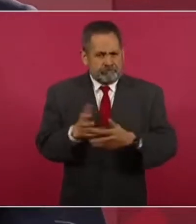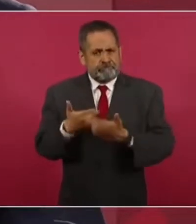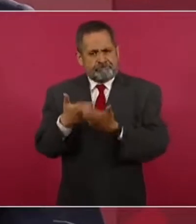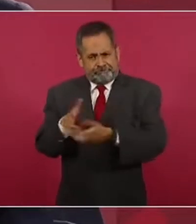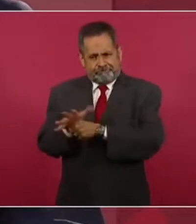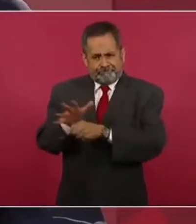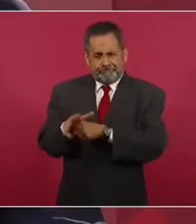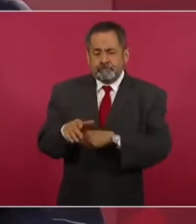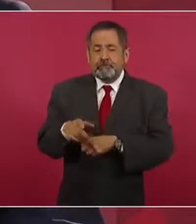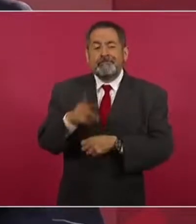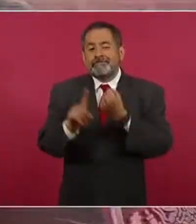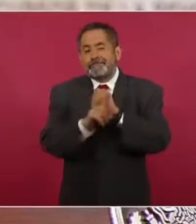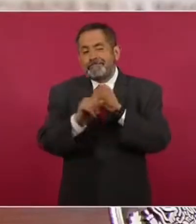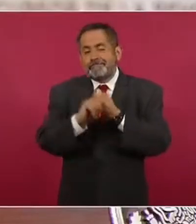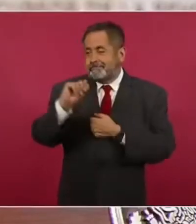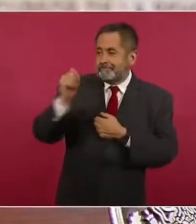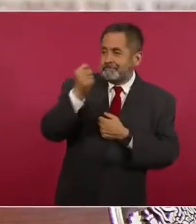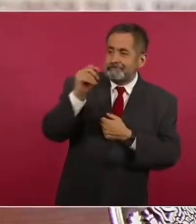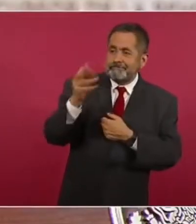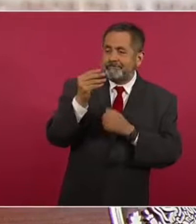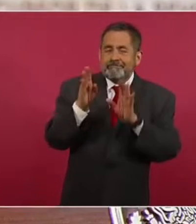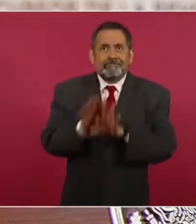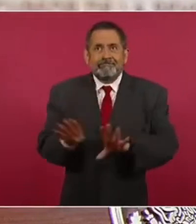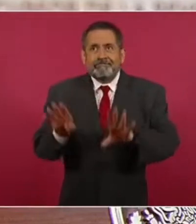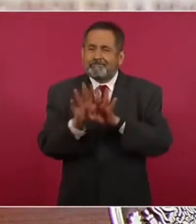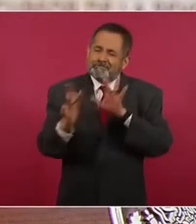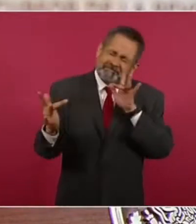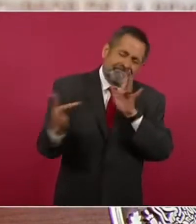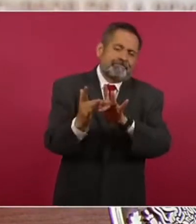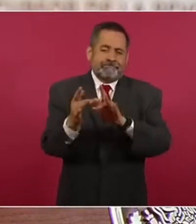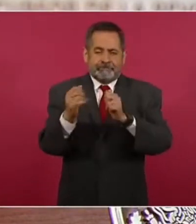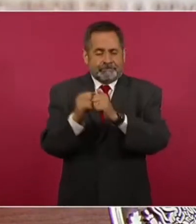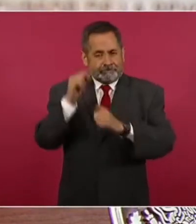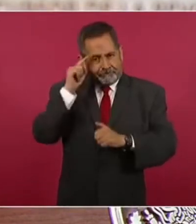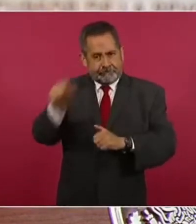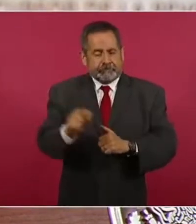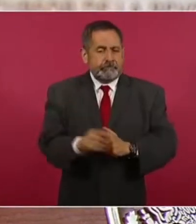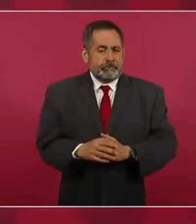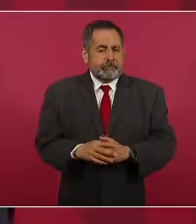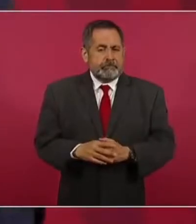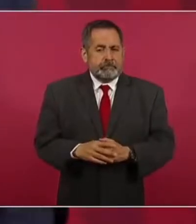es un asunto tecnológico, básicamente. Entonces,